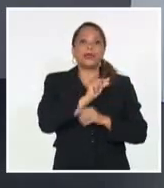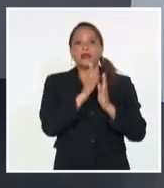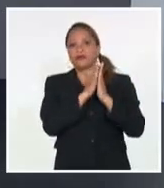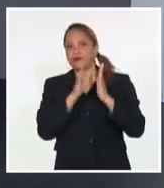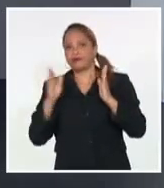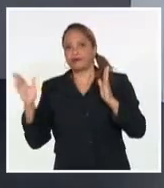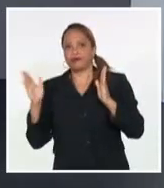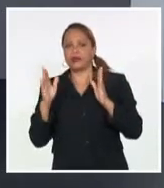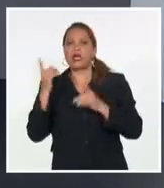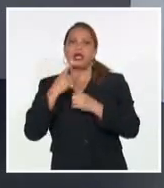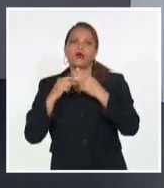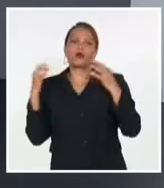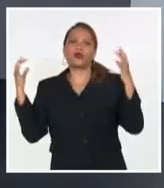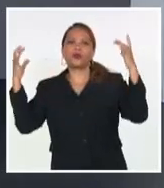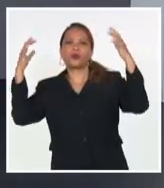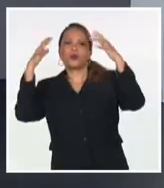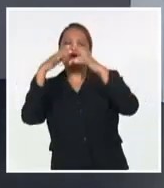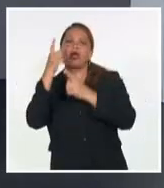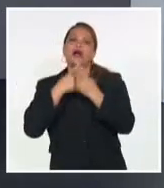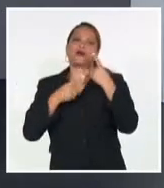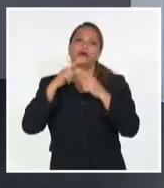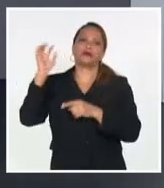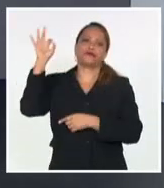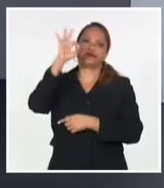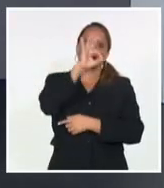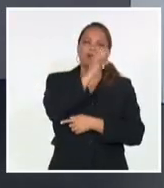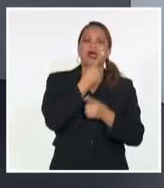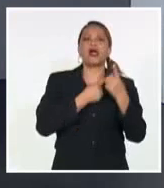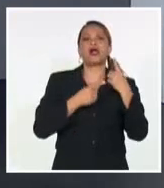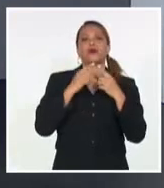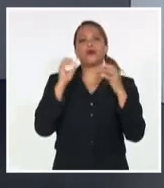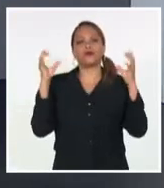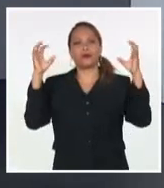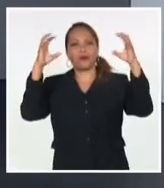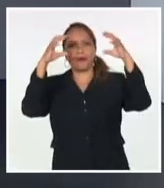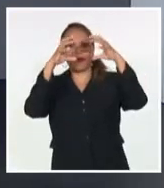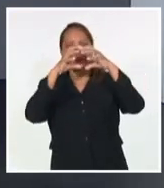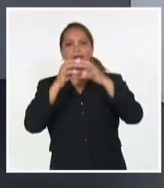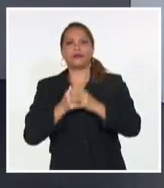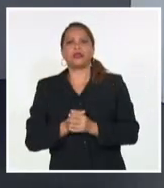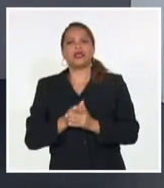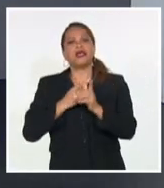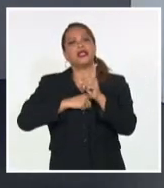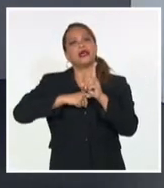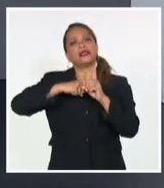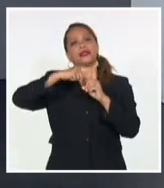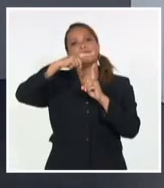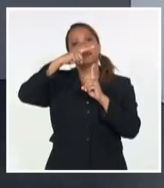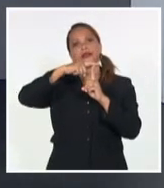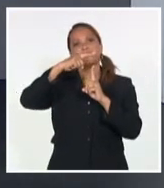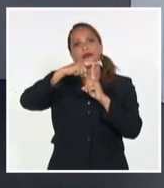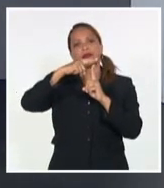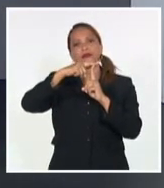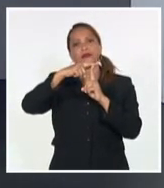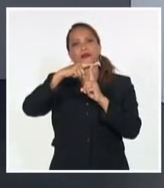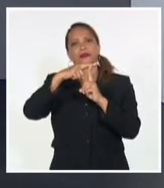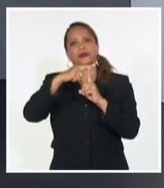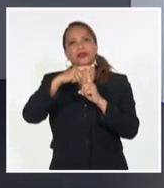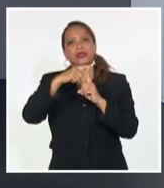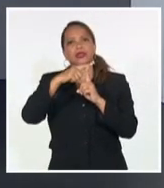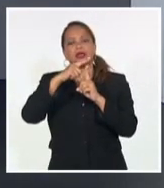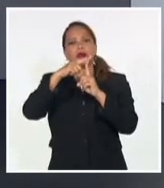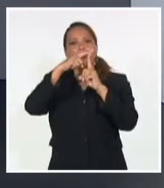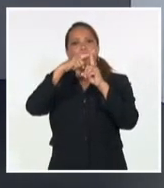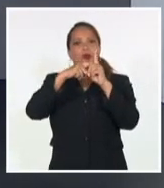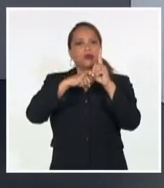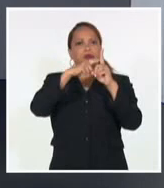con algunas nubes y sol y algún nublado ocasional en cuanto a las temperaturas pues tendremos valores en la madrugada